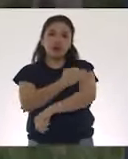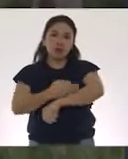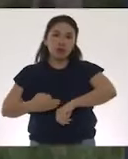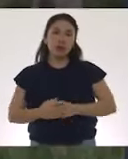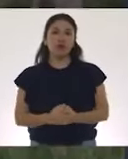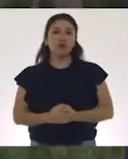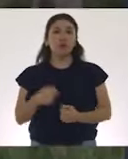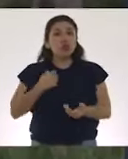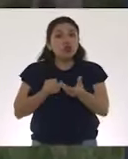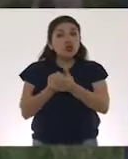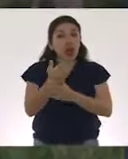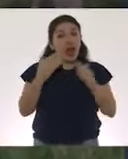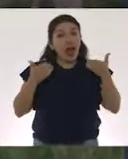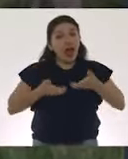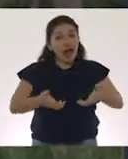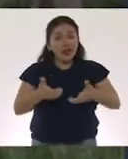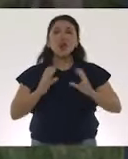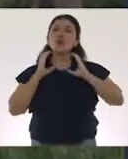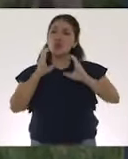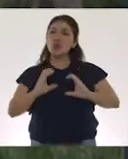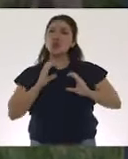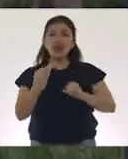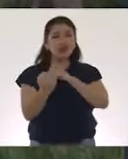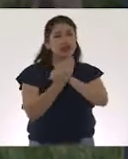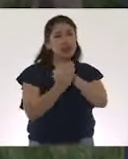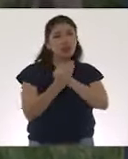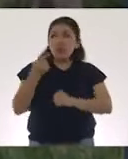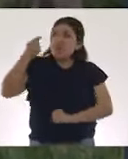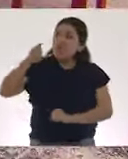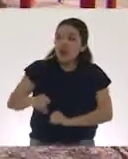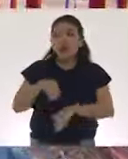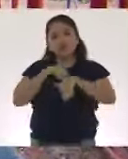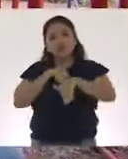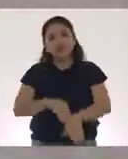Saliendo a la calle con las medidas de prevención que nos ordenan.